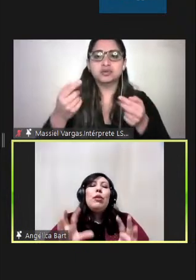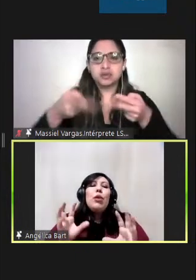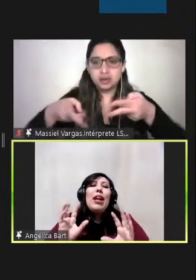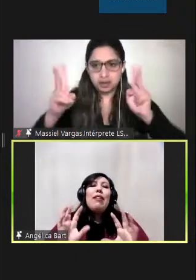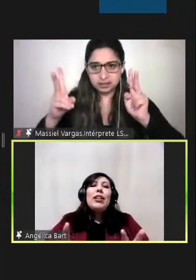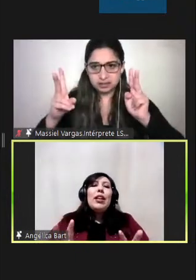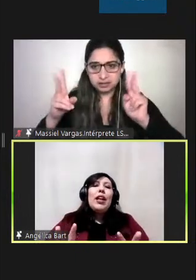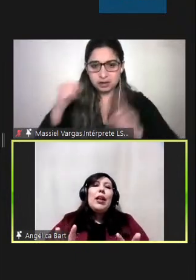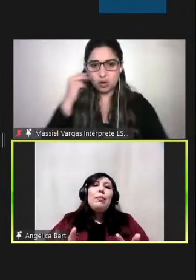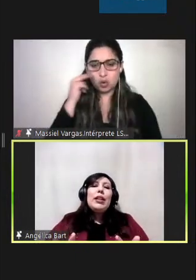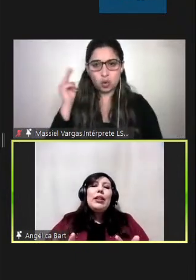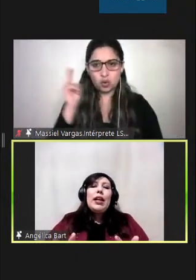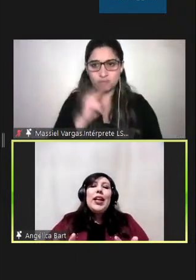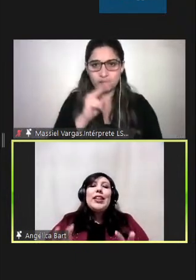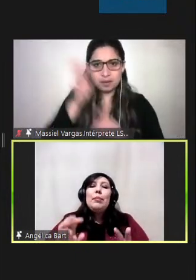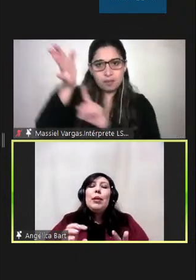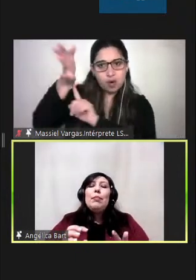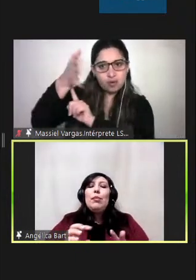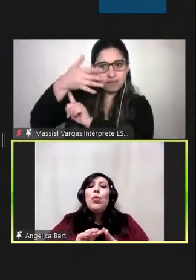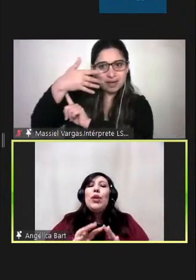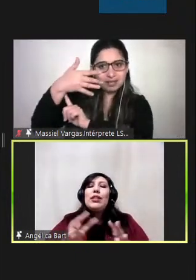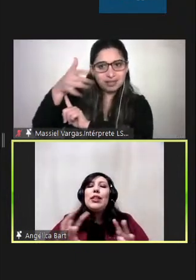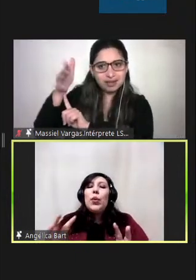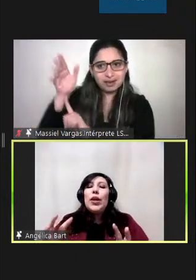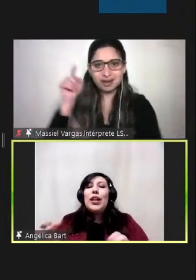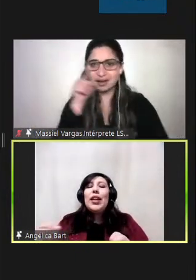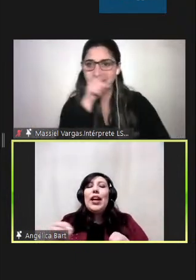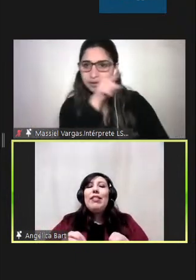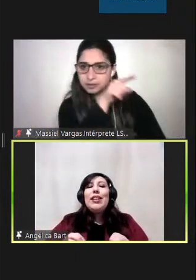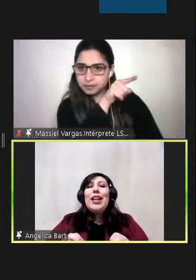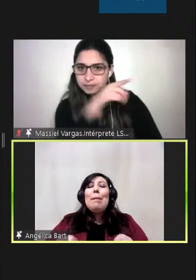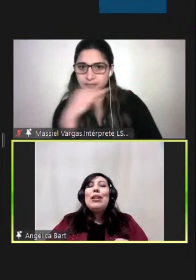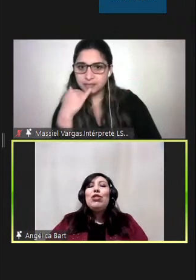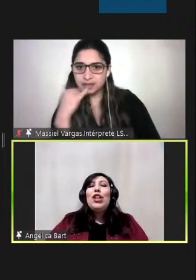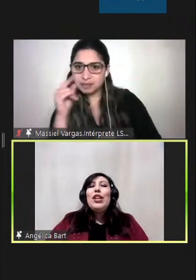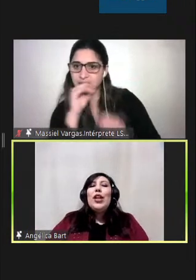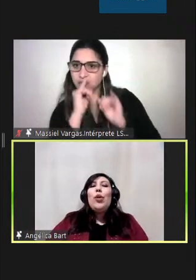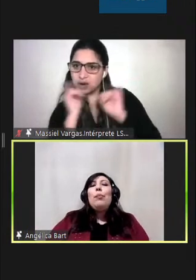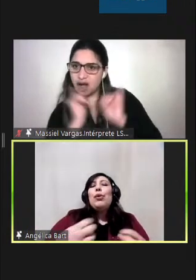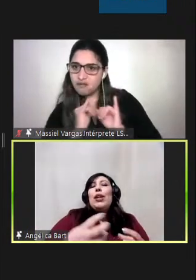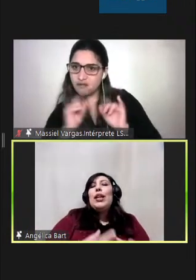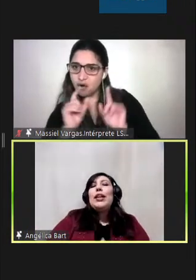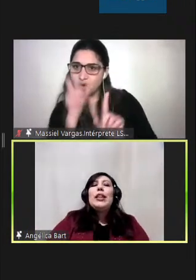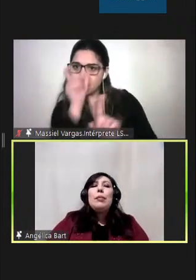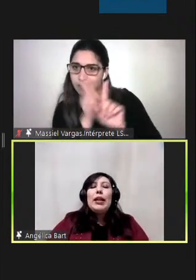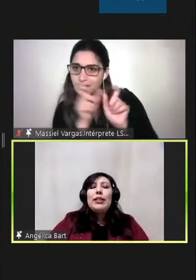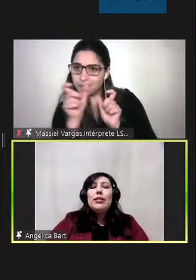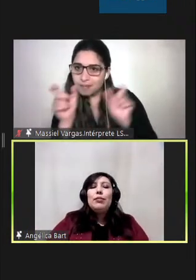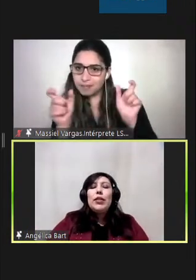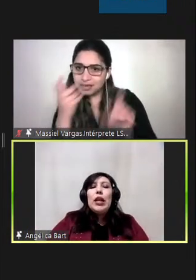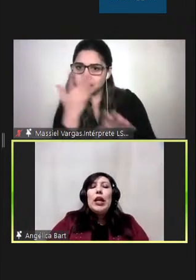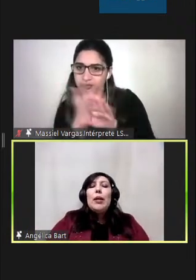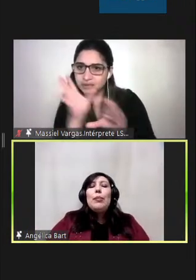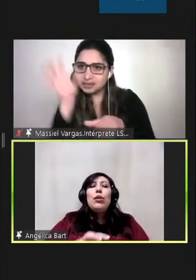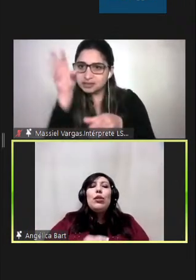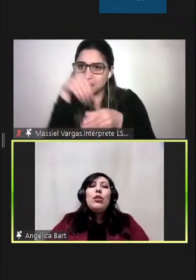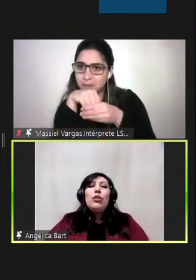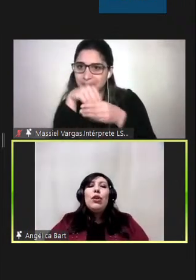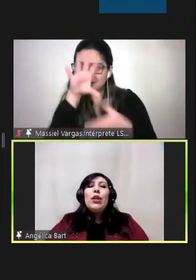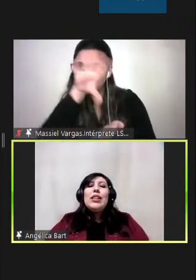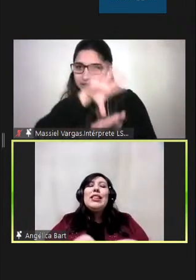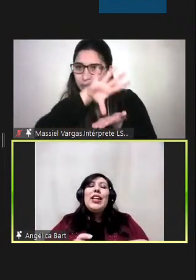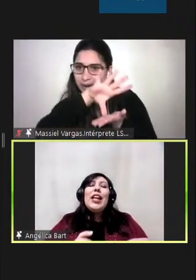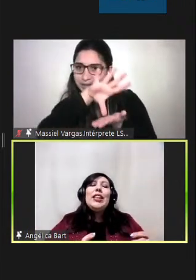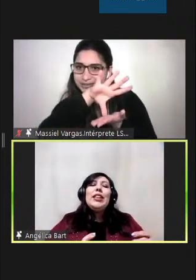como nosotros vemos la bandera en la pantalla también vemos unas siluetas que hablan de las personas que componen este país por lo